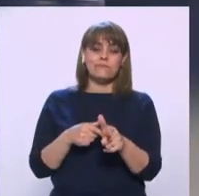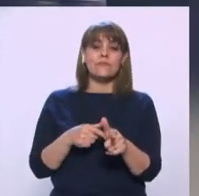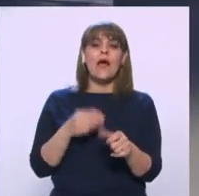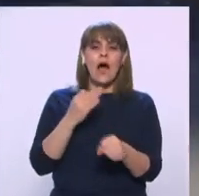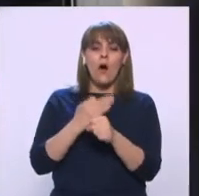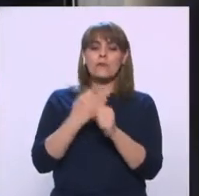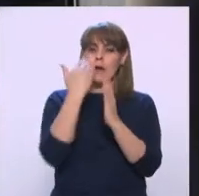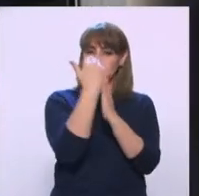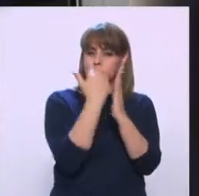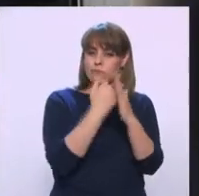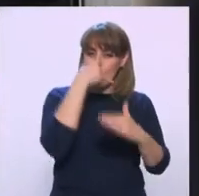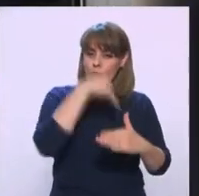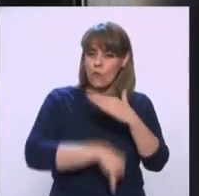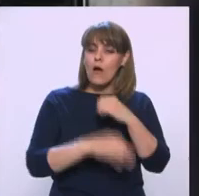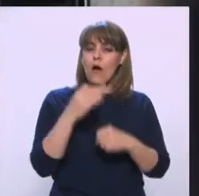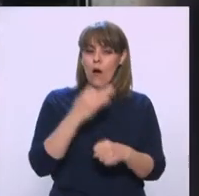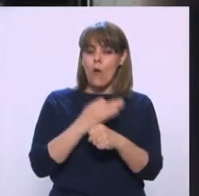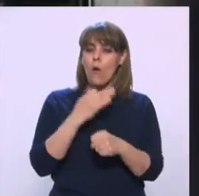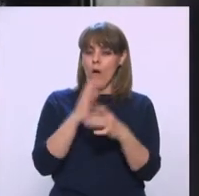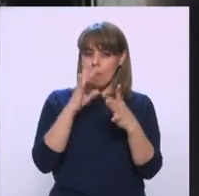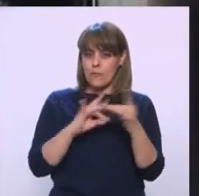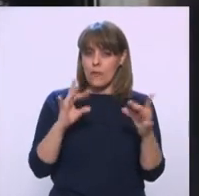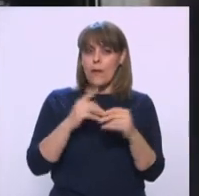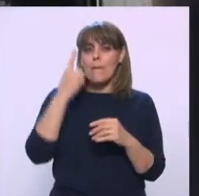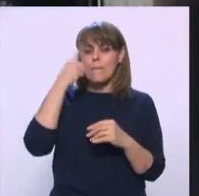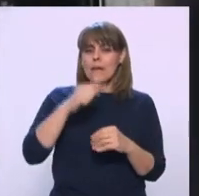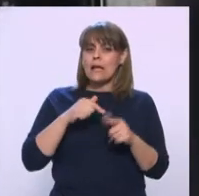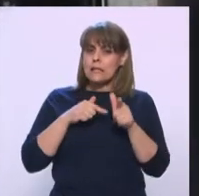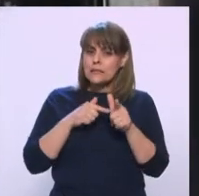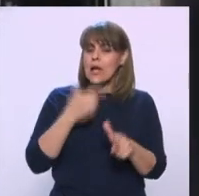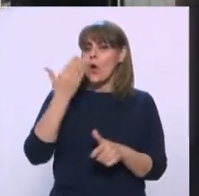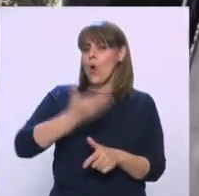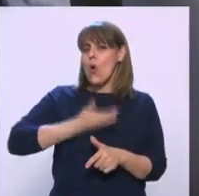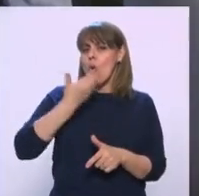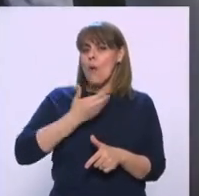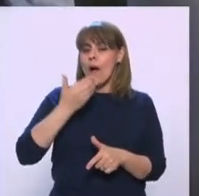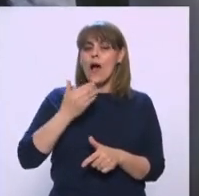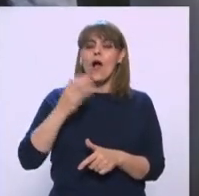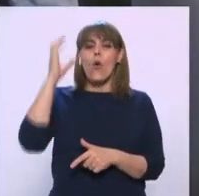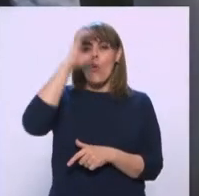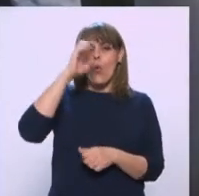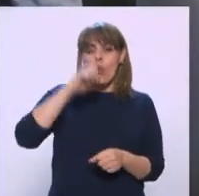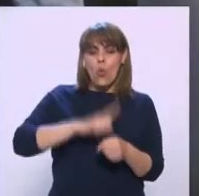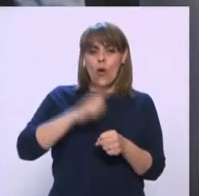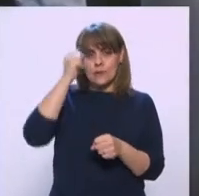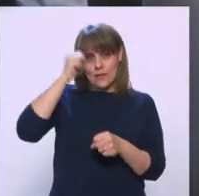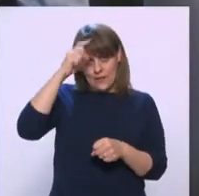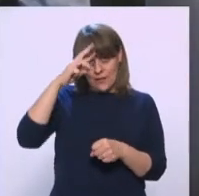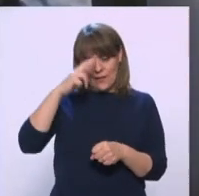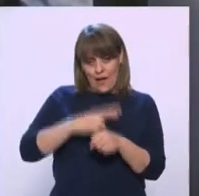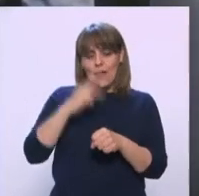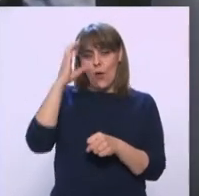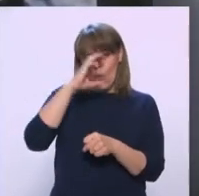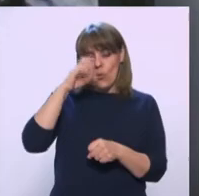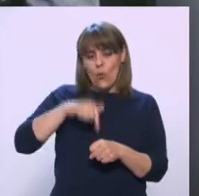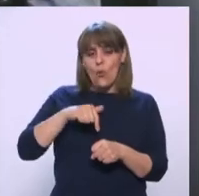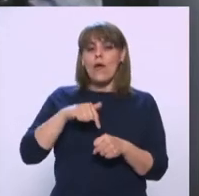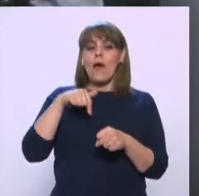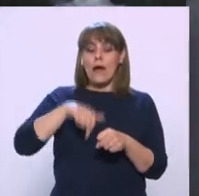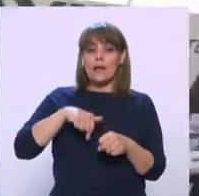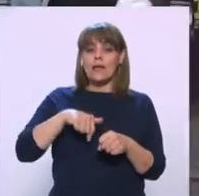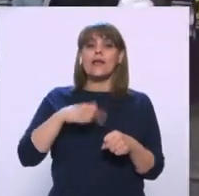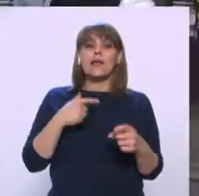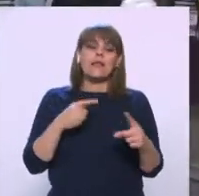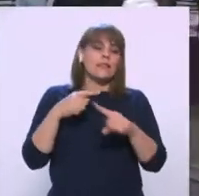y es que para mantener vivas las tradiciones, la Secretaría de Cultura Local, el Fondo Mixto de Promoción Turística y aquí en Capital